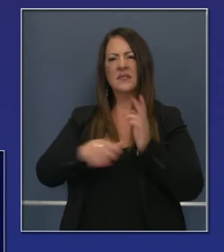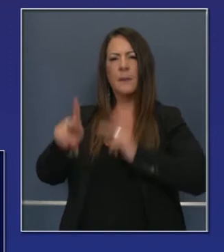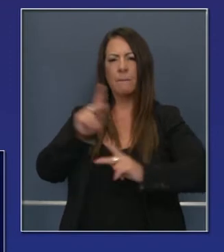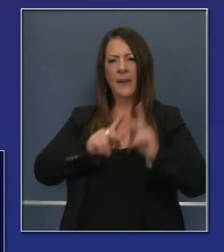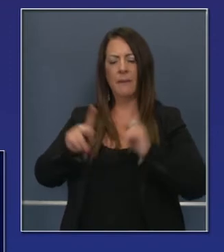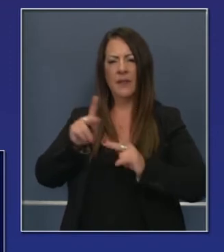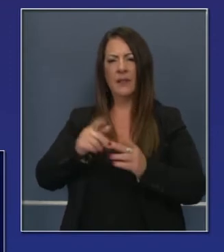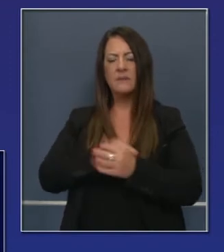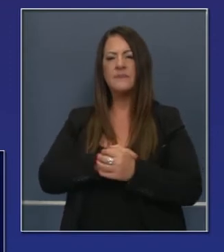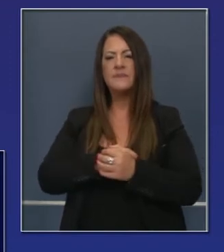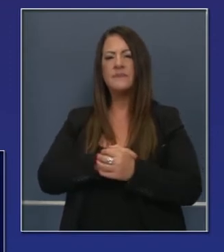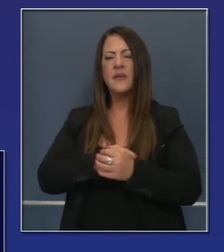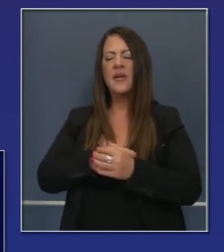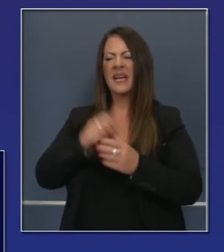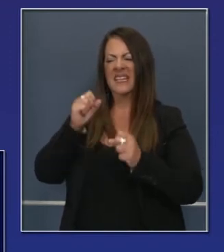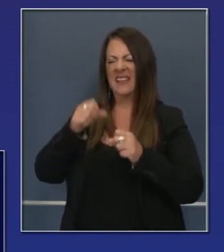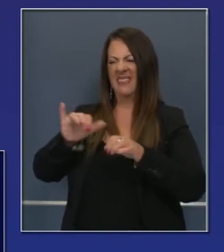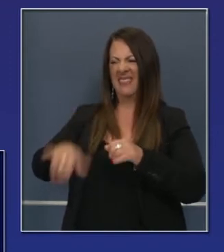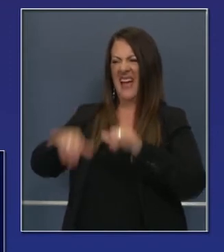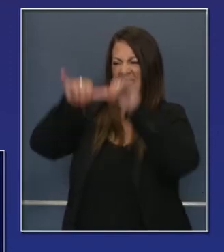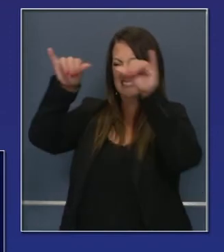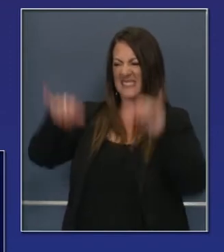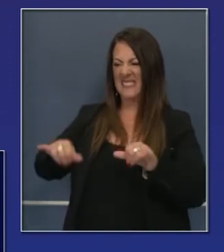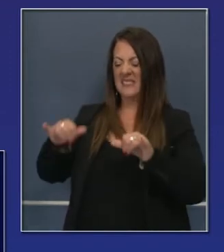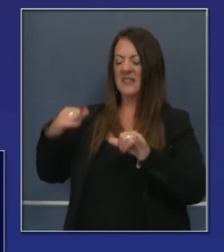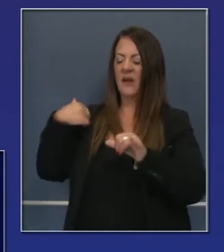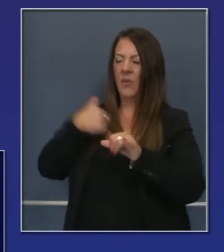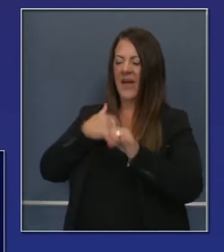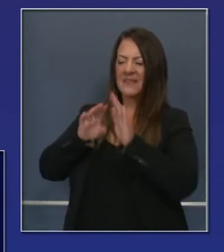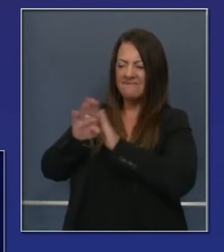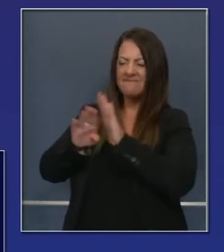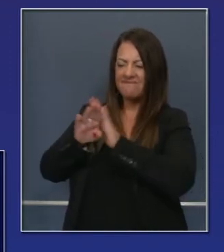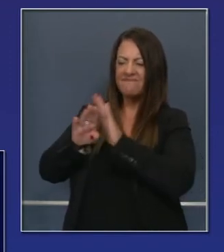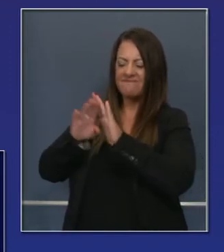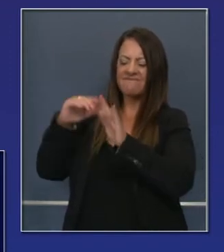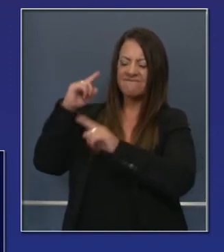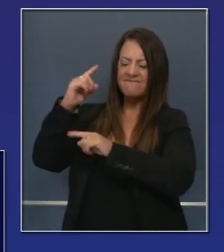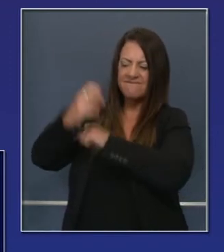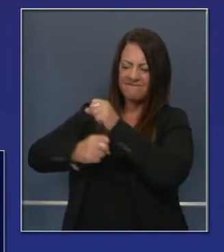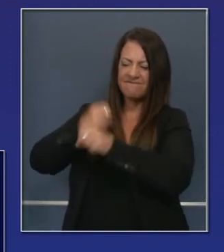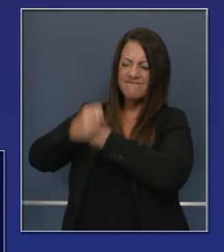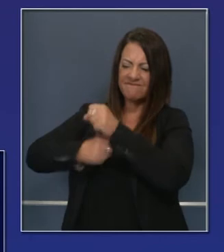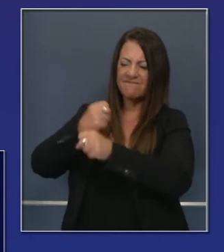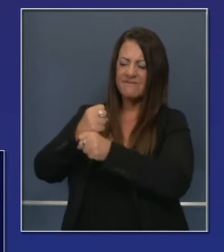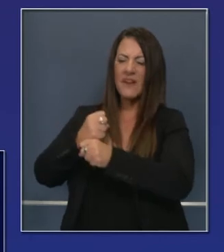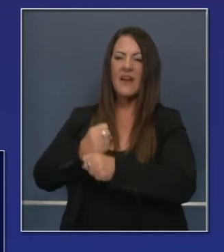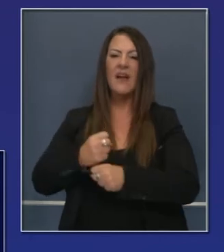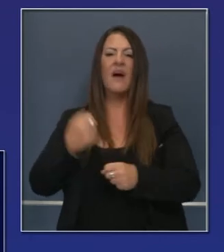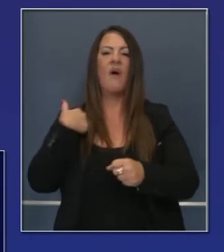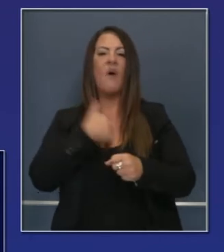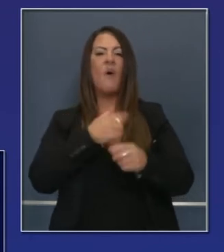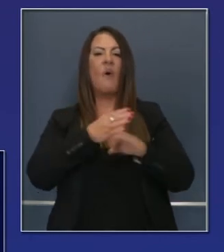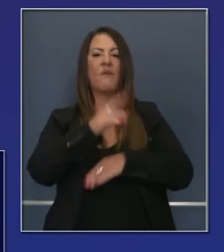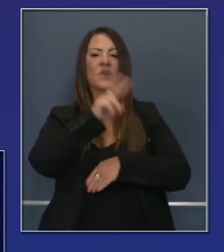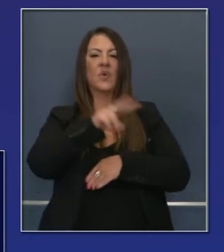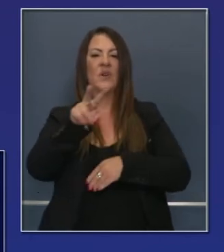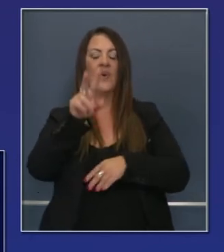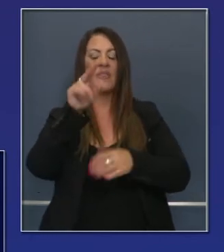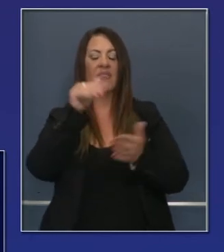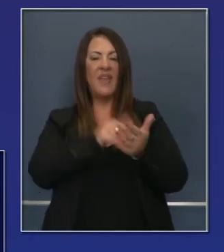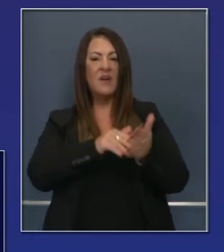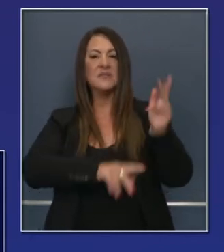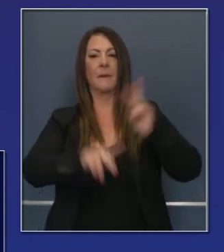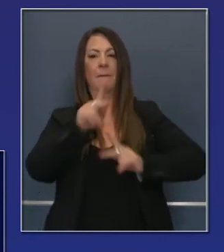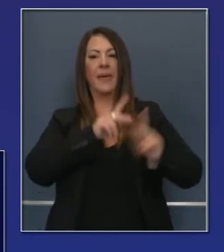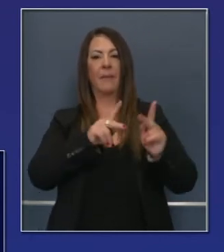años y años para crear este sistema. Y de la noche a la mañana, solamente en los últimos 120 días, logramos servir a 22